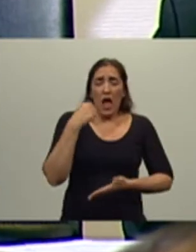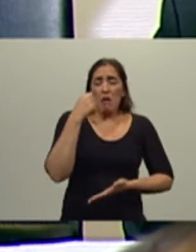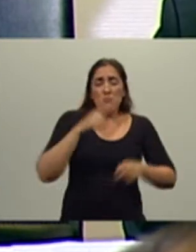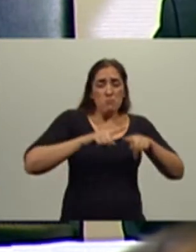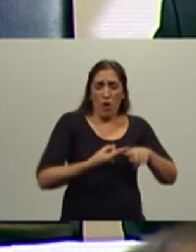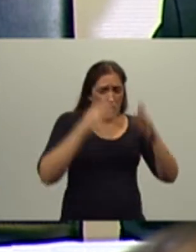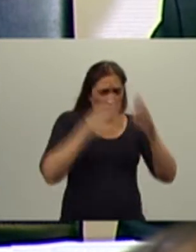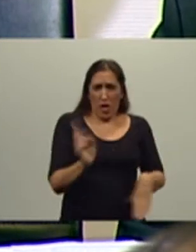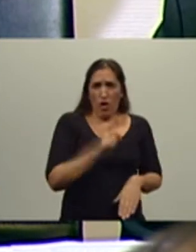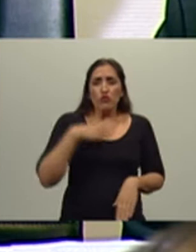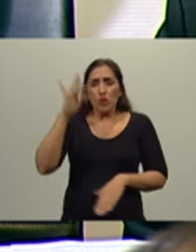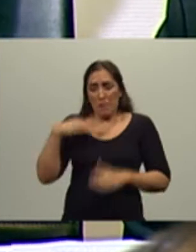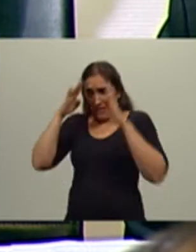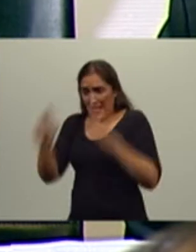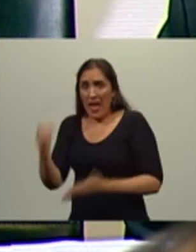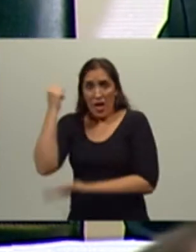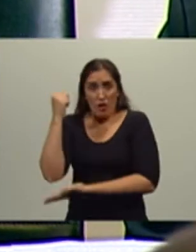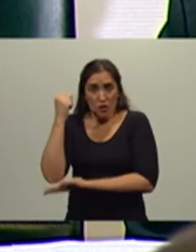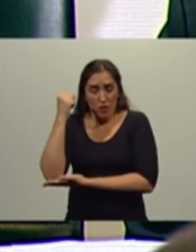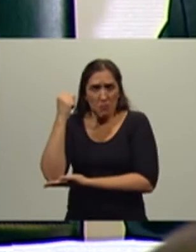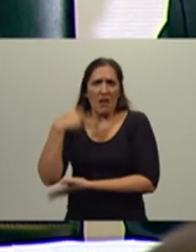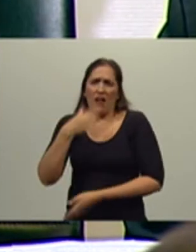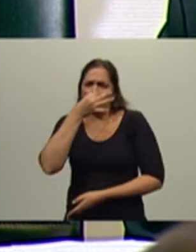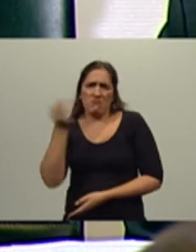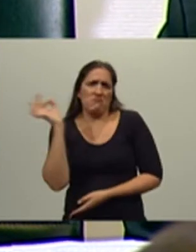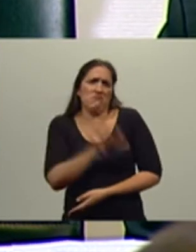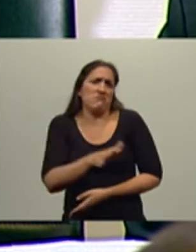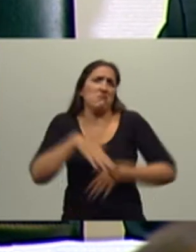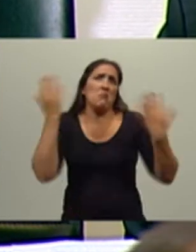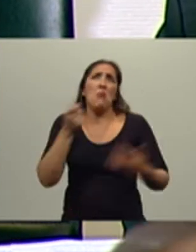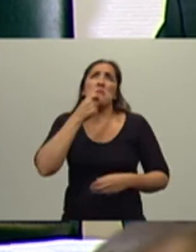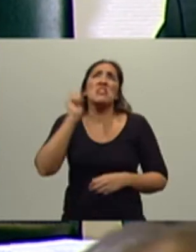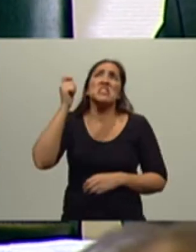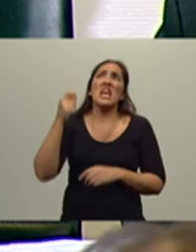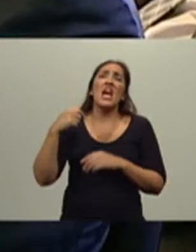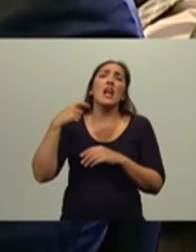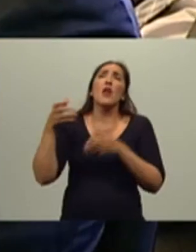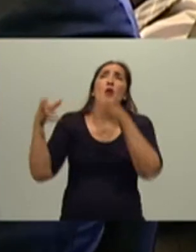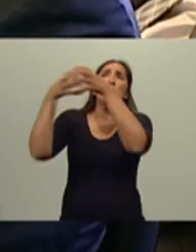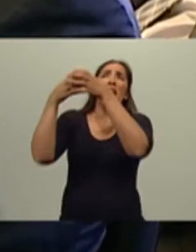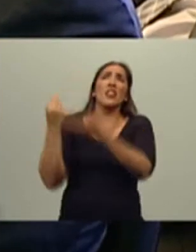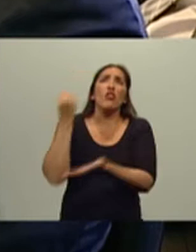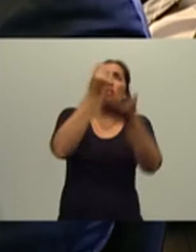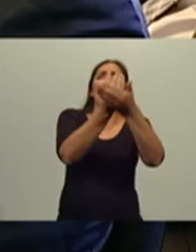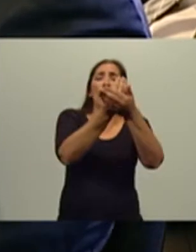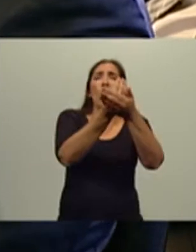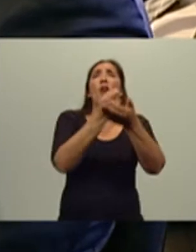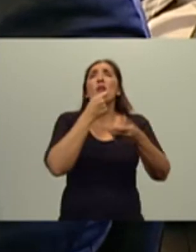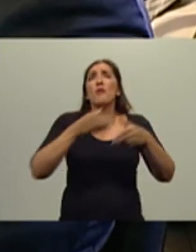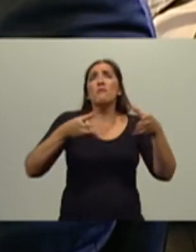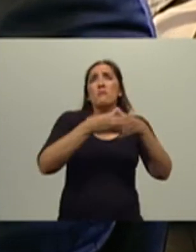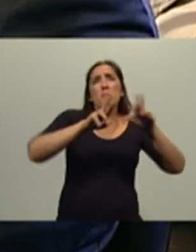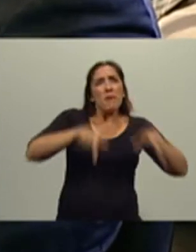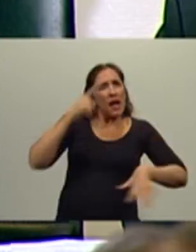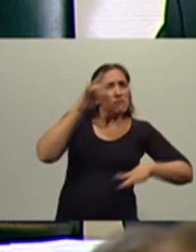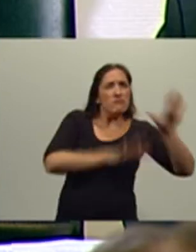únicamente a la economía, me importaría un pito si el que está arriba, el partido que es, si las políticas que ese